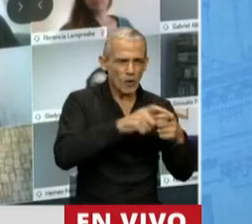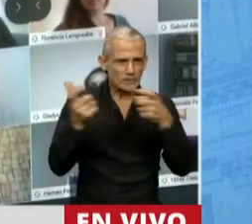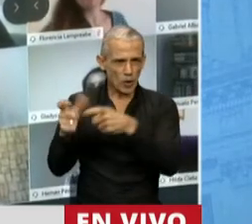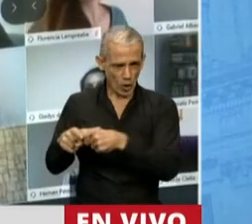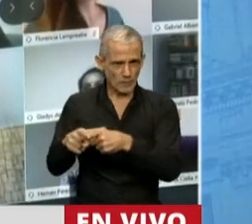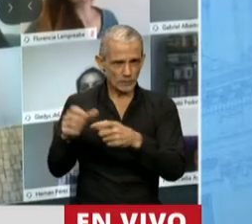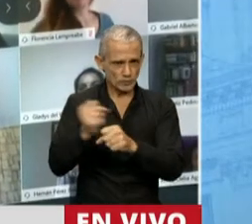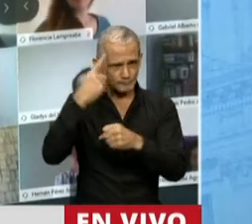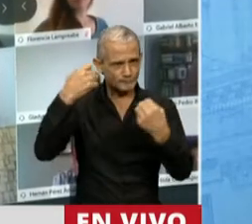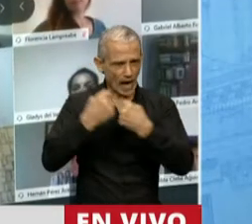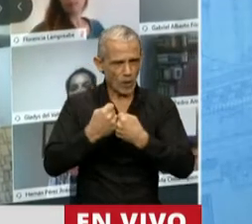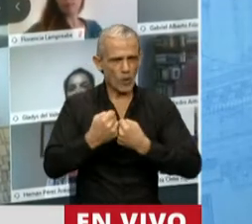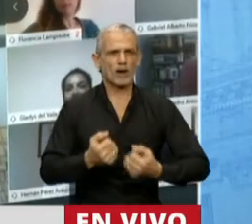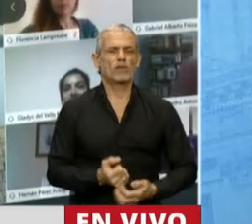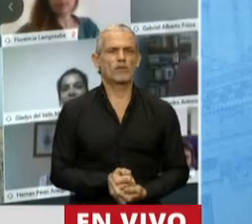comisiones.